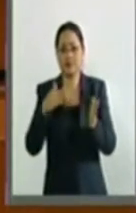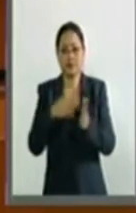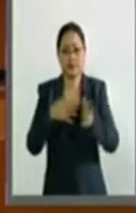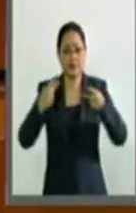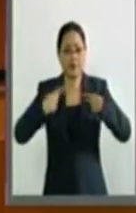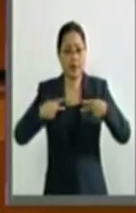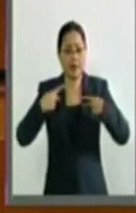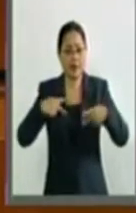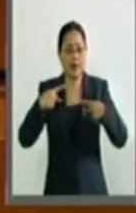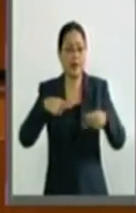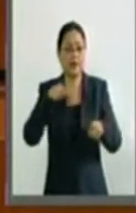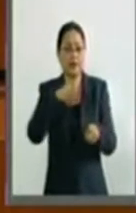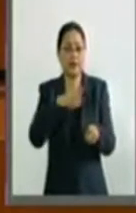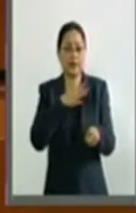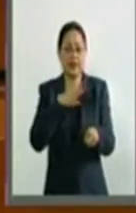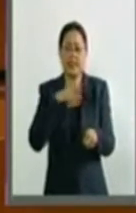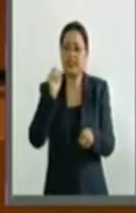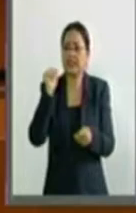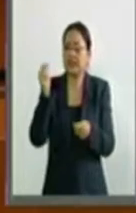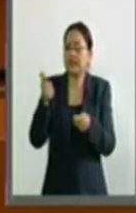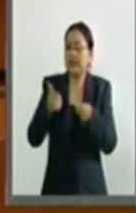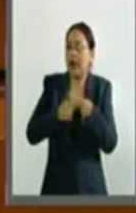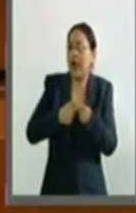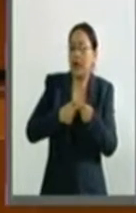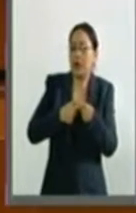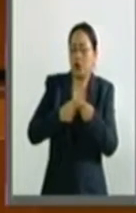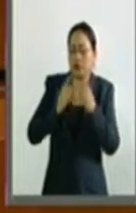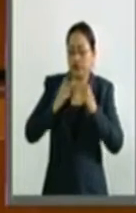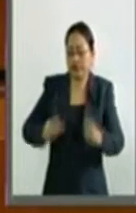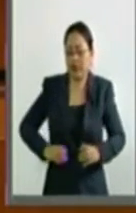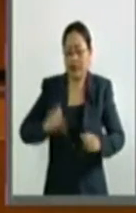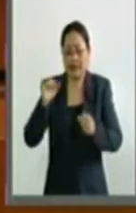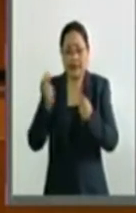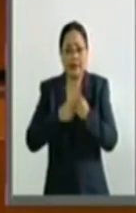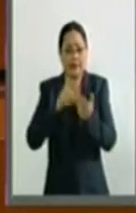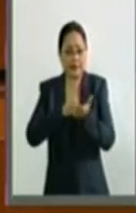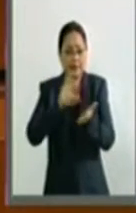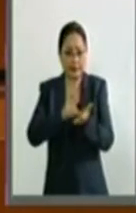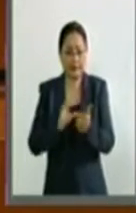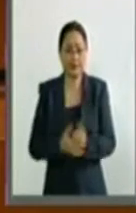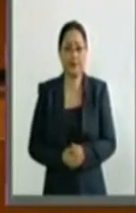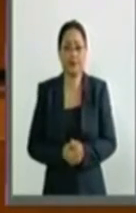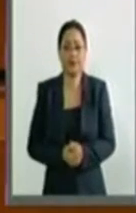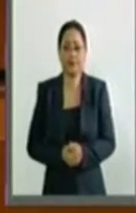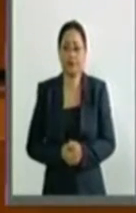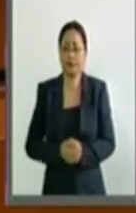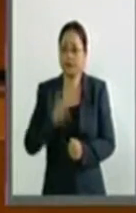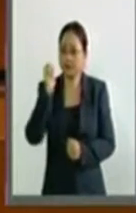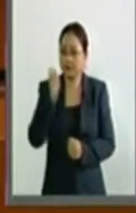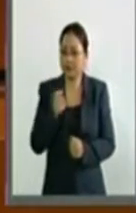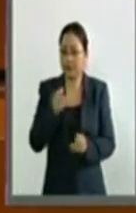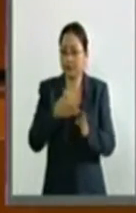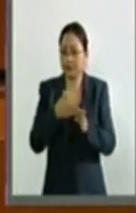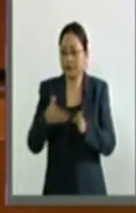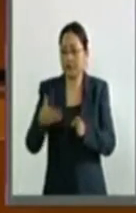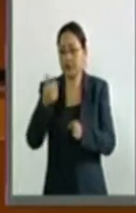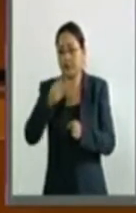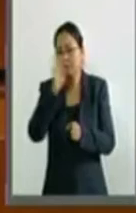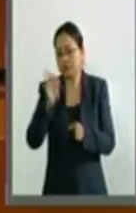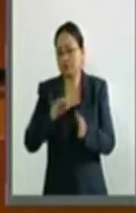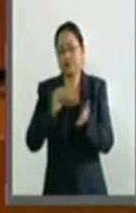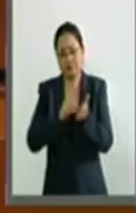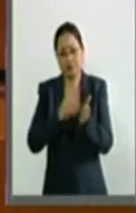reportan tener algún tipo de discapacidad, lo que significa una prevalencia del 6%.